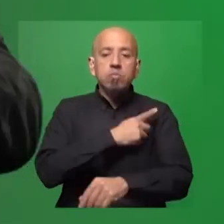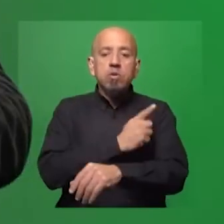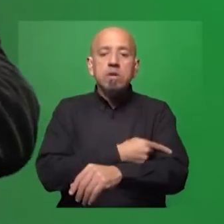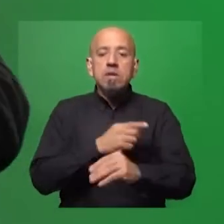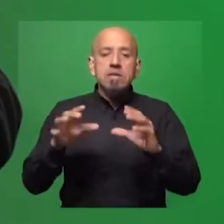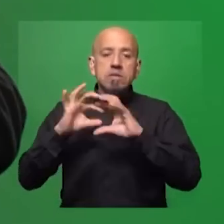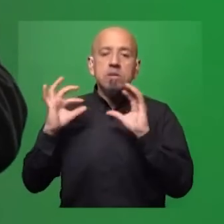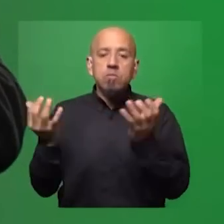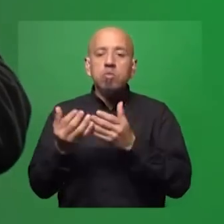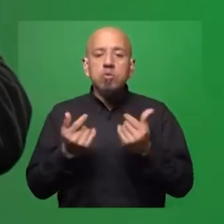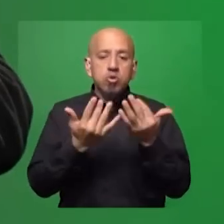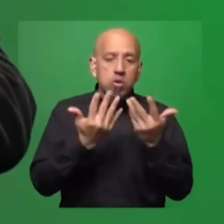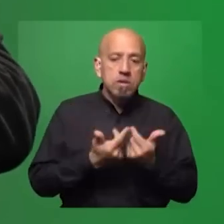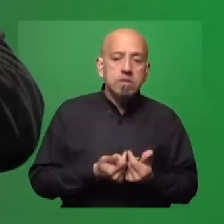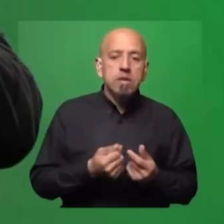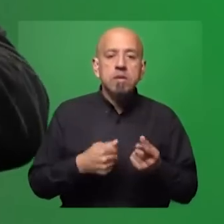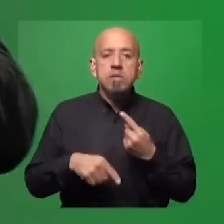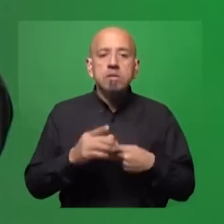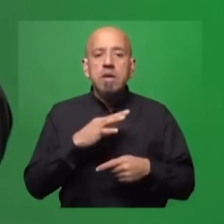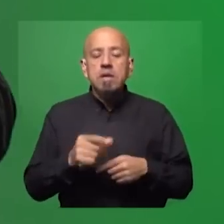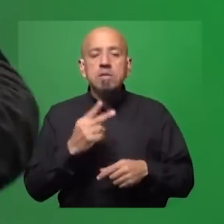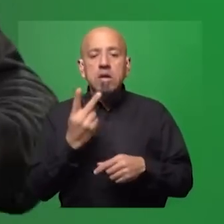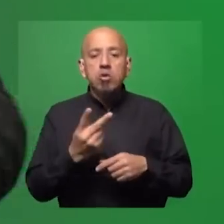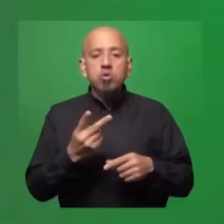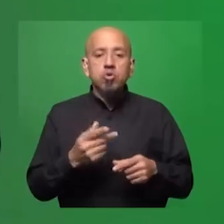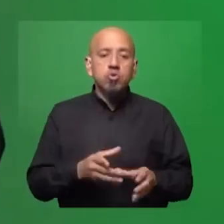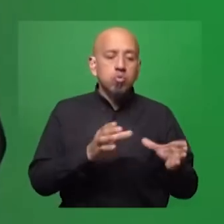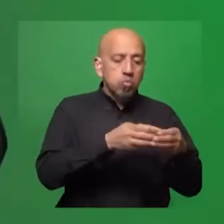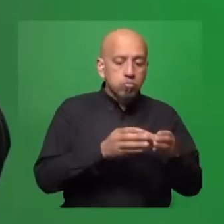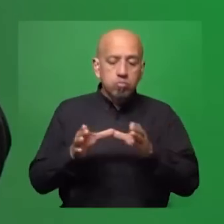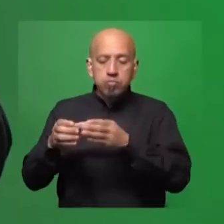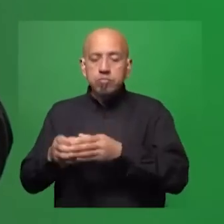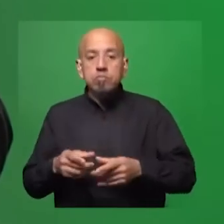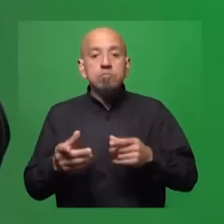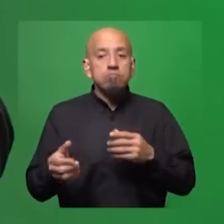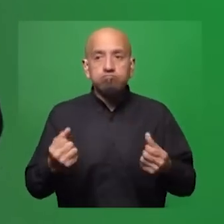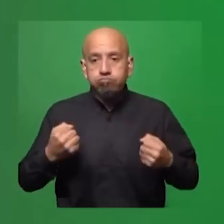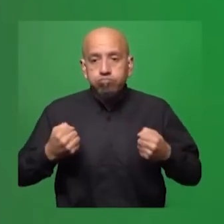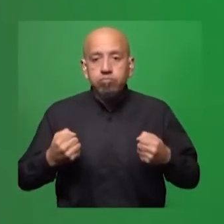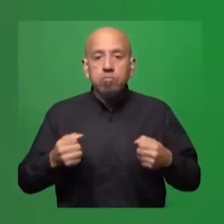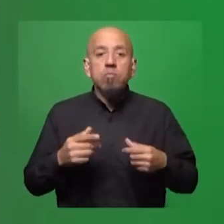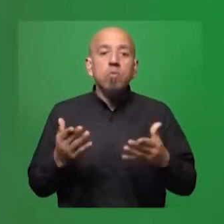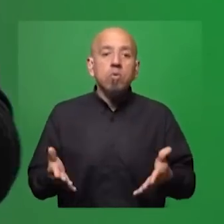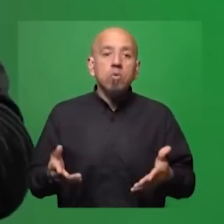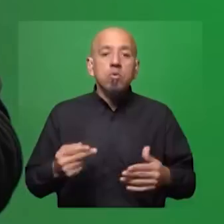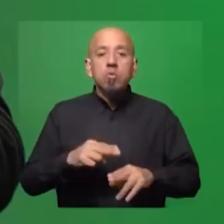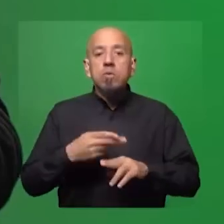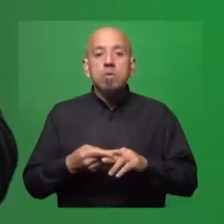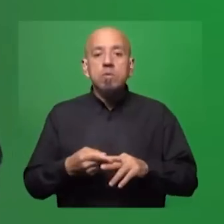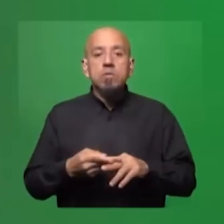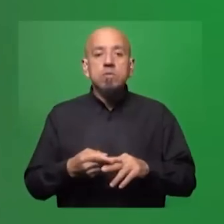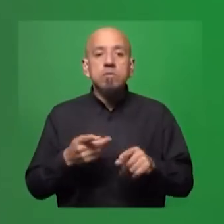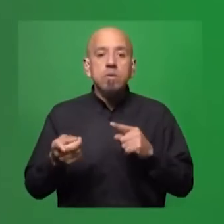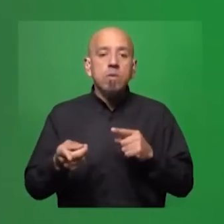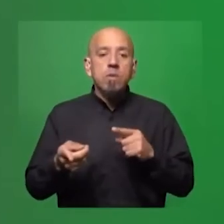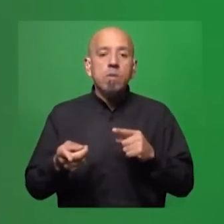mundo se está organizando grandes bloques y hay dos superpotencias, ¿cómo hacer para no terminar otra vez tomando las decisiones